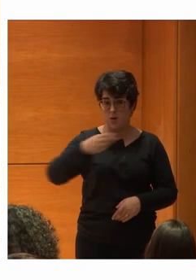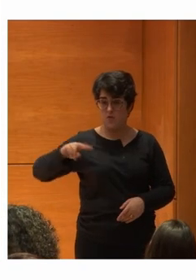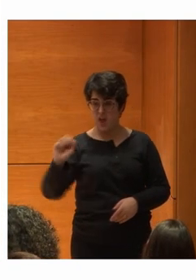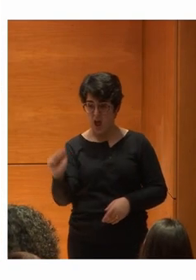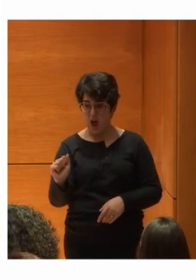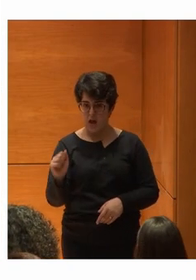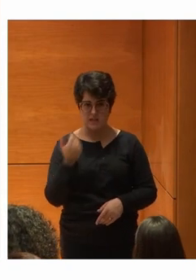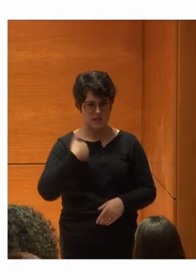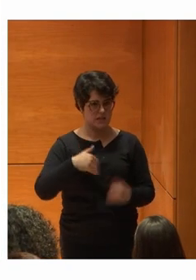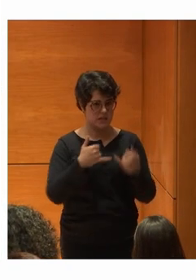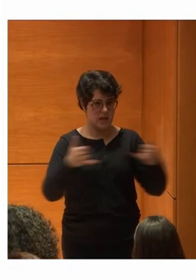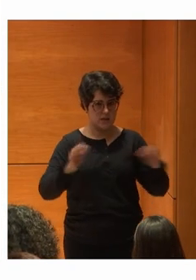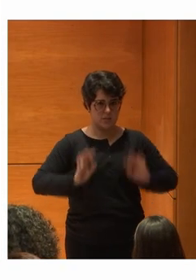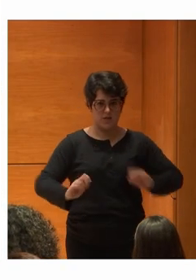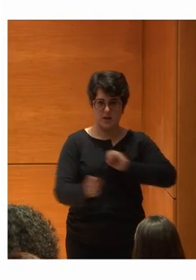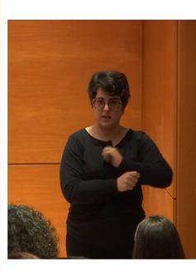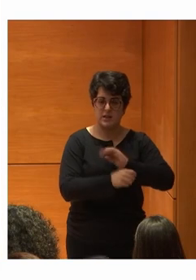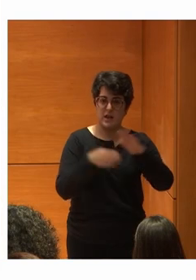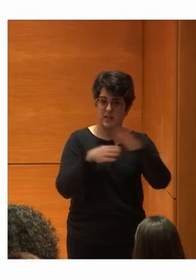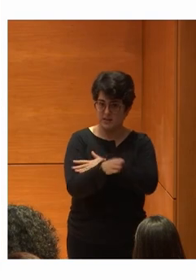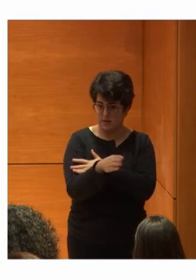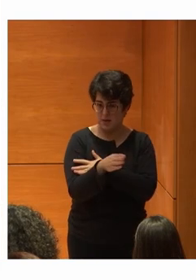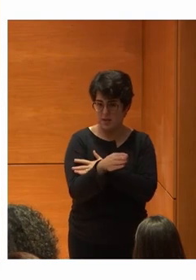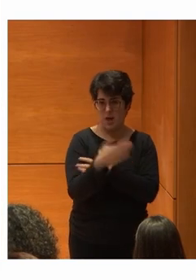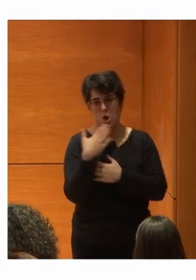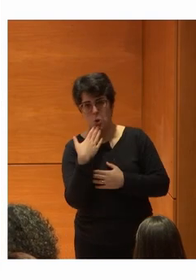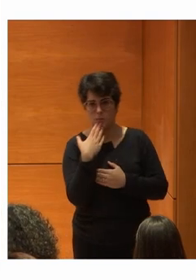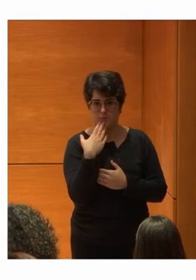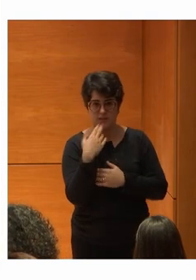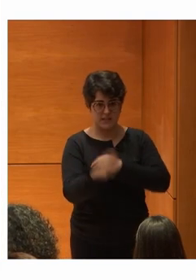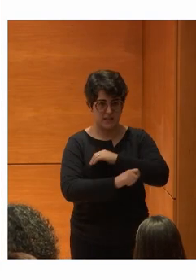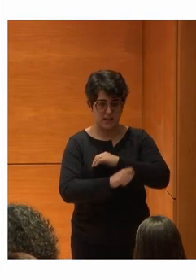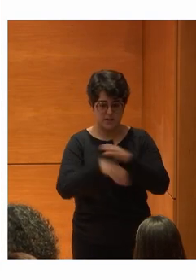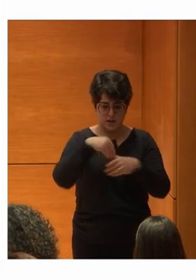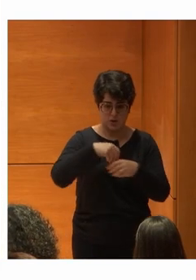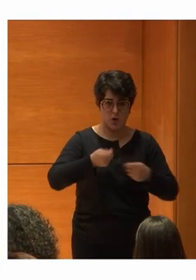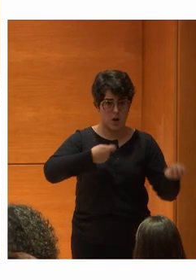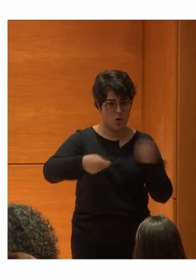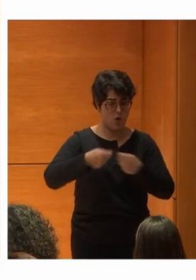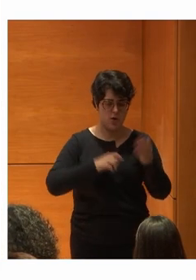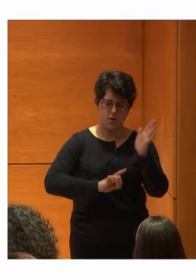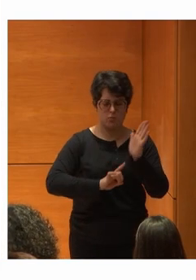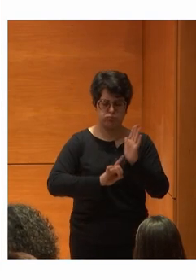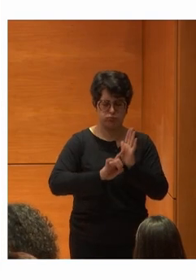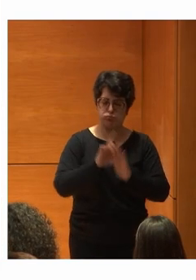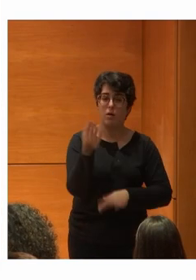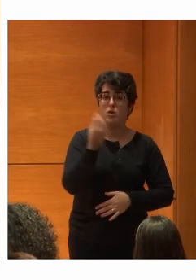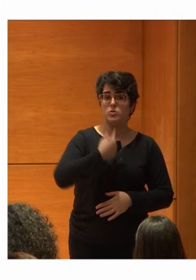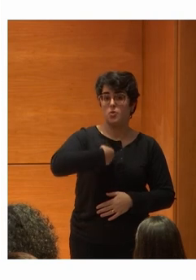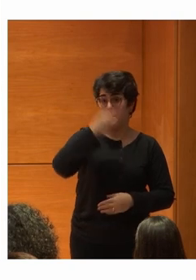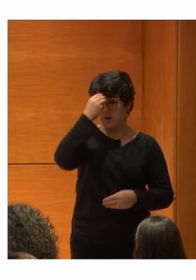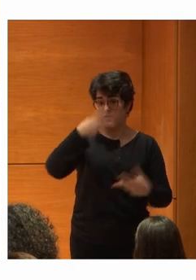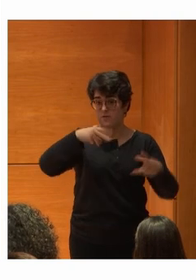Ya es una línea estratégica La accesibilidad Una palanca de avance De todo el negocio Yo creo que Vamos a ir